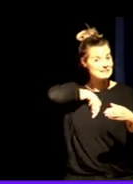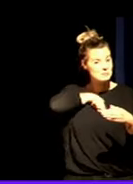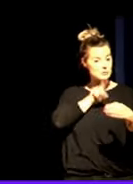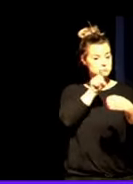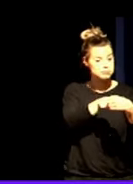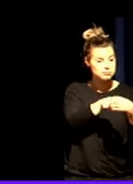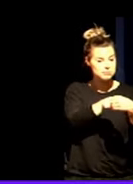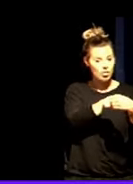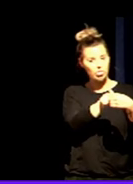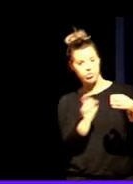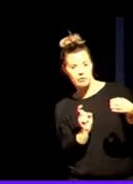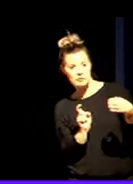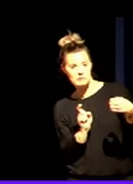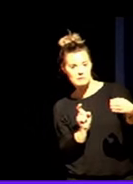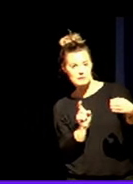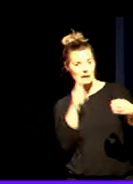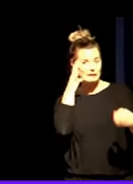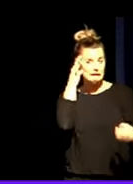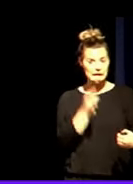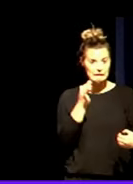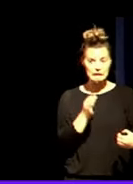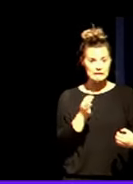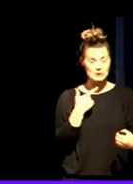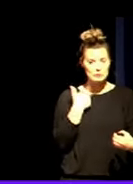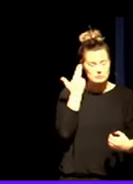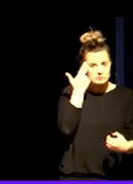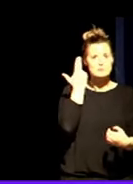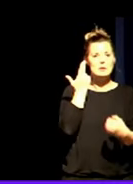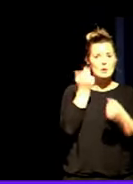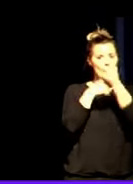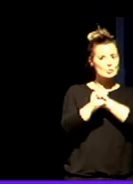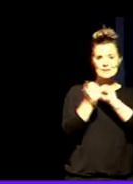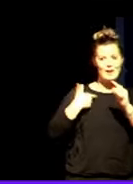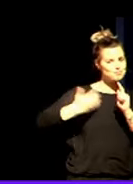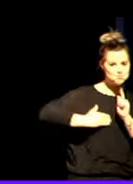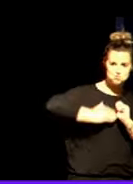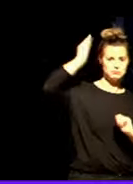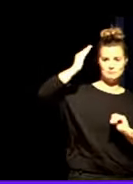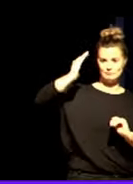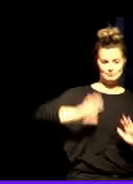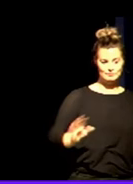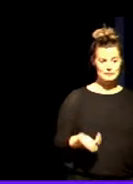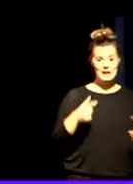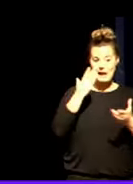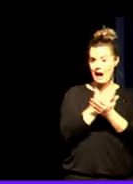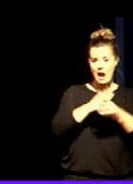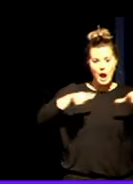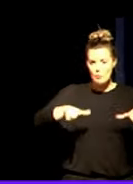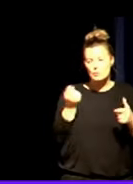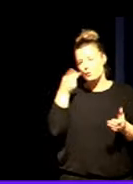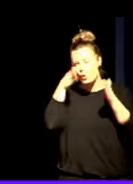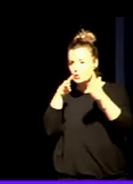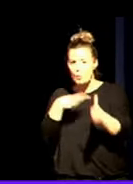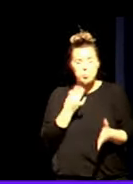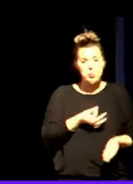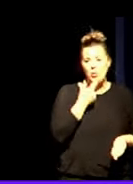el riesgo de conducta suicida se dispara. Pues bien, en las aulas una recomendación que yo os puedo hacer